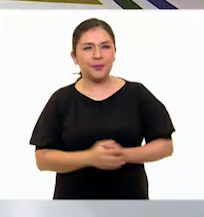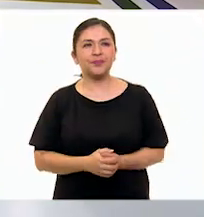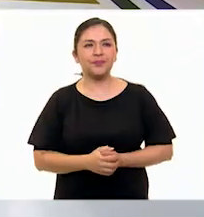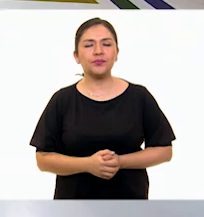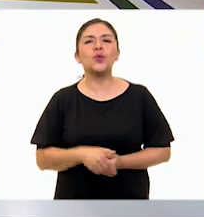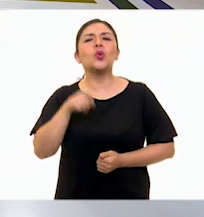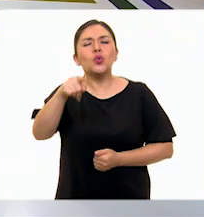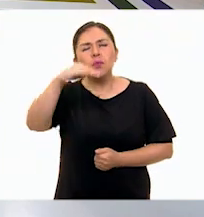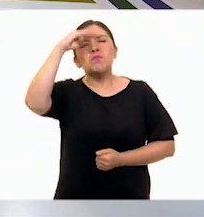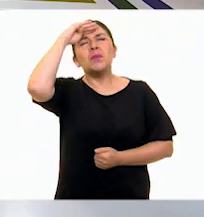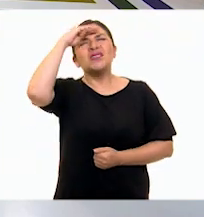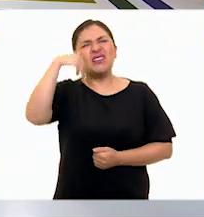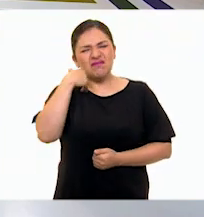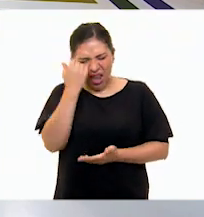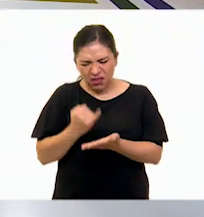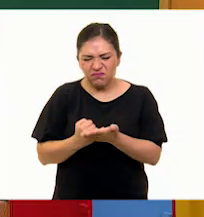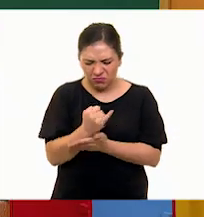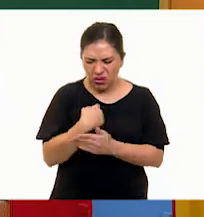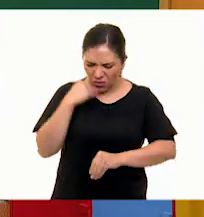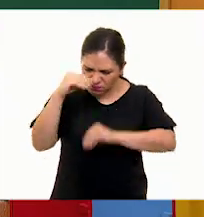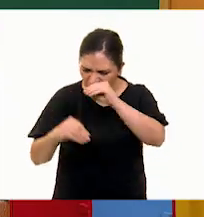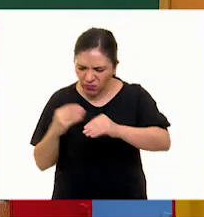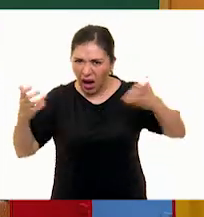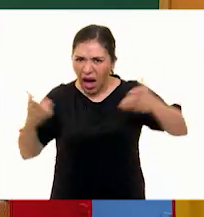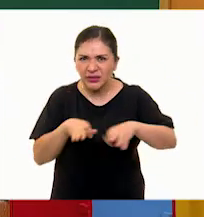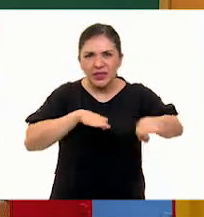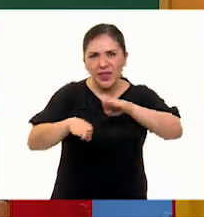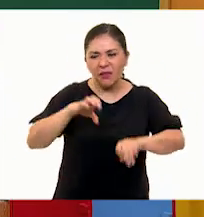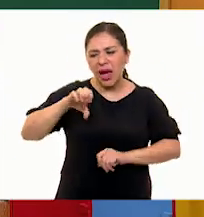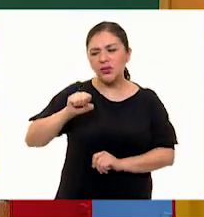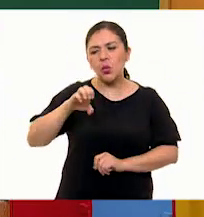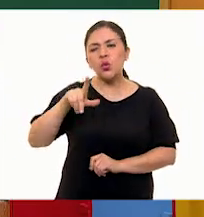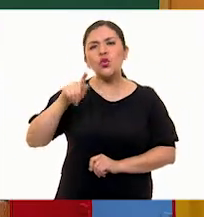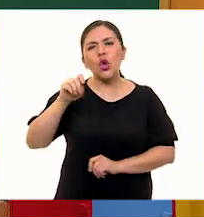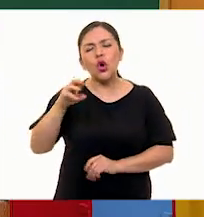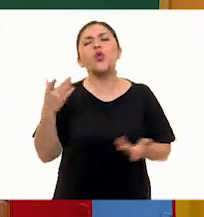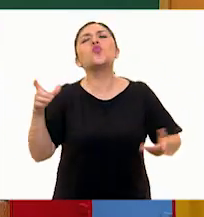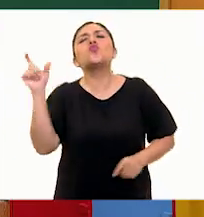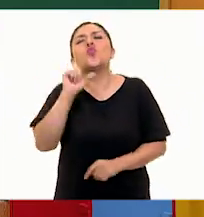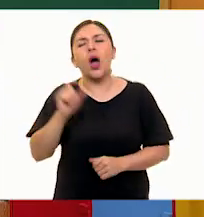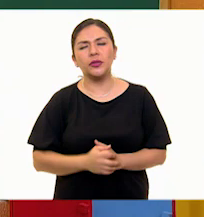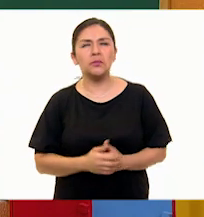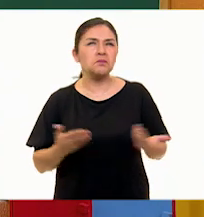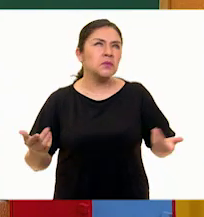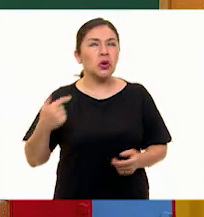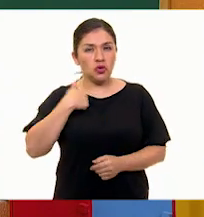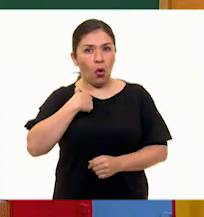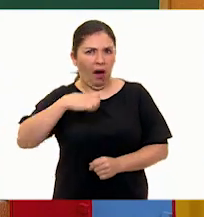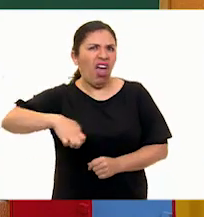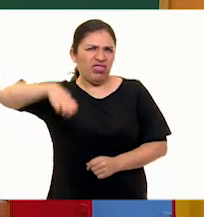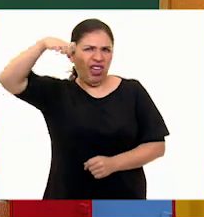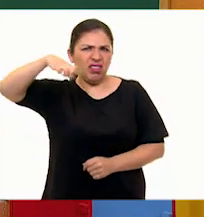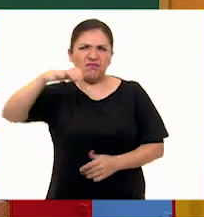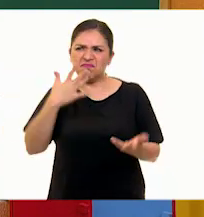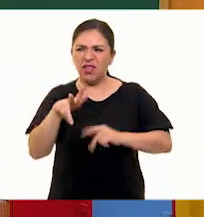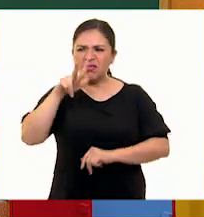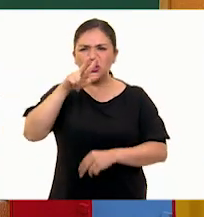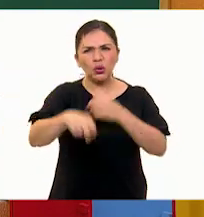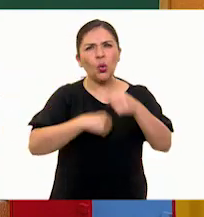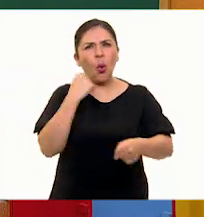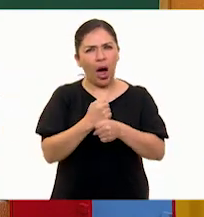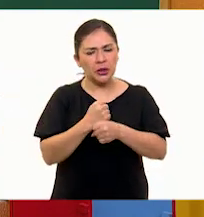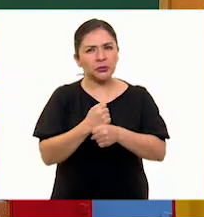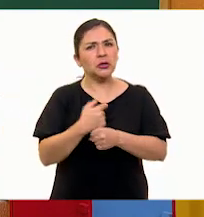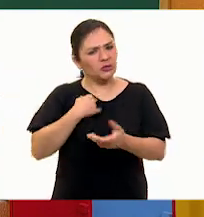ser escultor, Galo? Bueno, yo decidí dedicarme a las artes pues ya grande como a los 18 años.